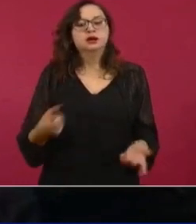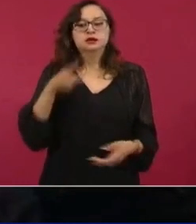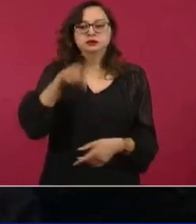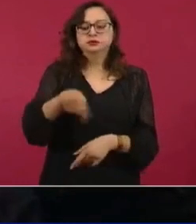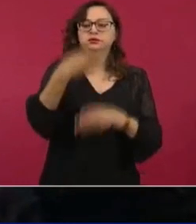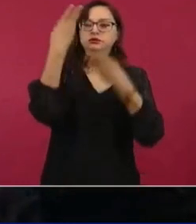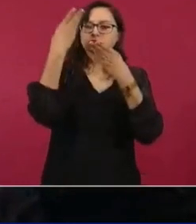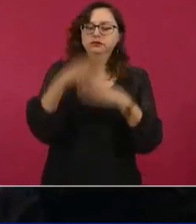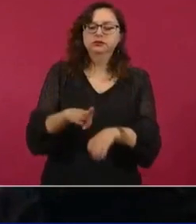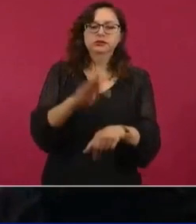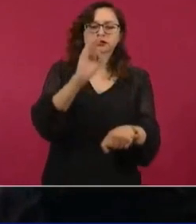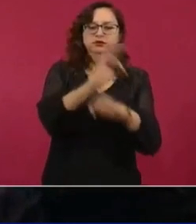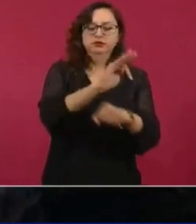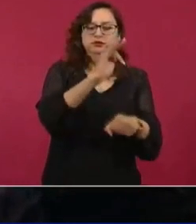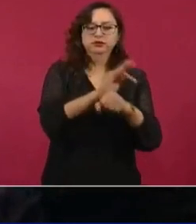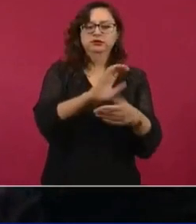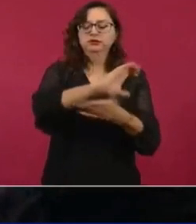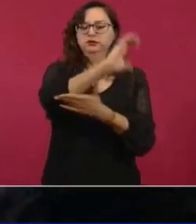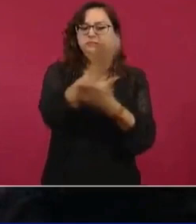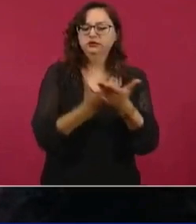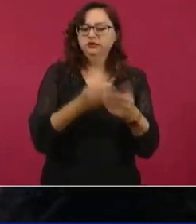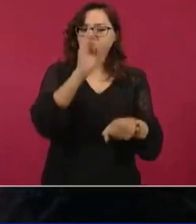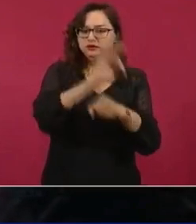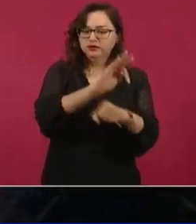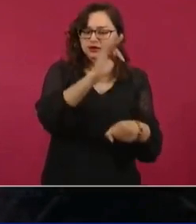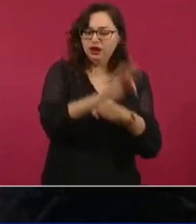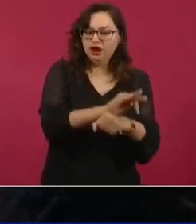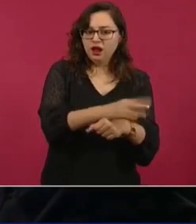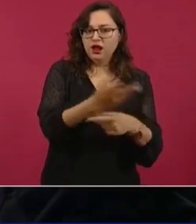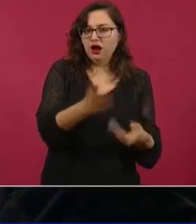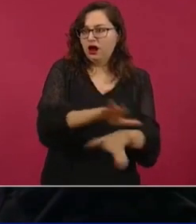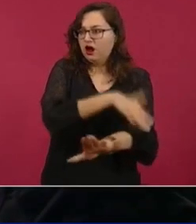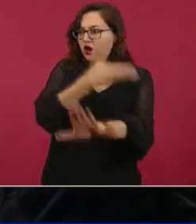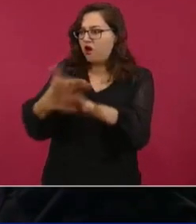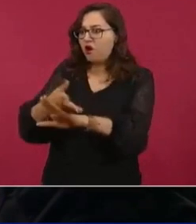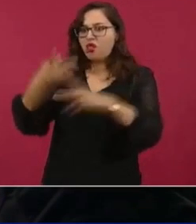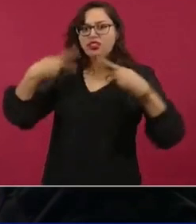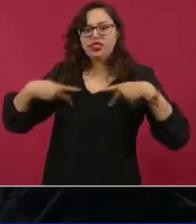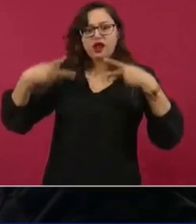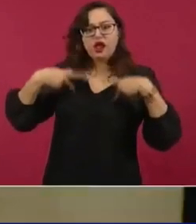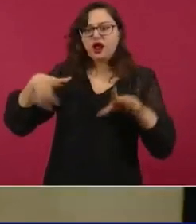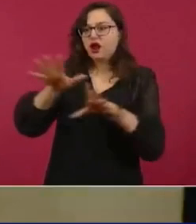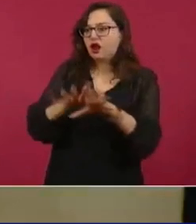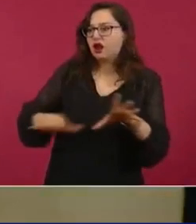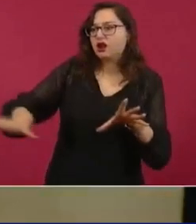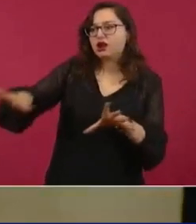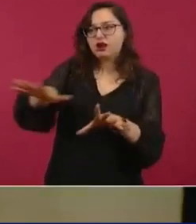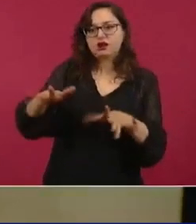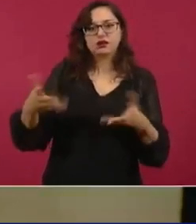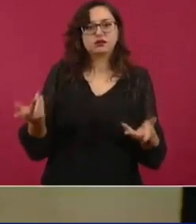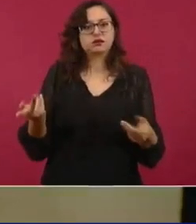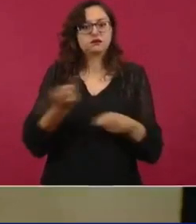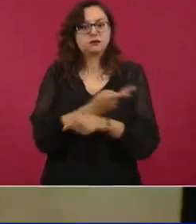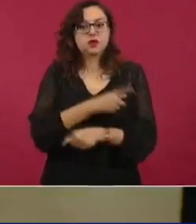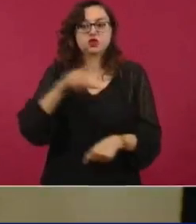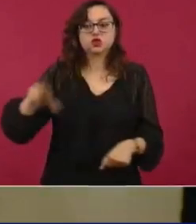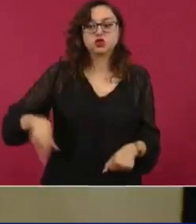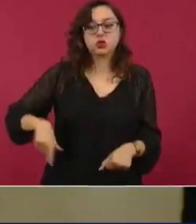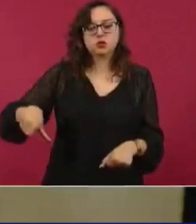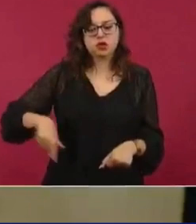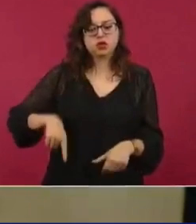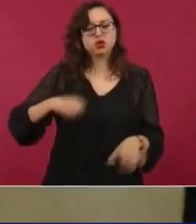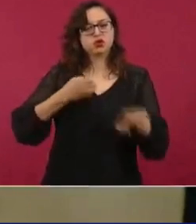bancos y del contratista en perjuicio del pueblo y que suponemos el gobierno del estado no está